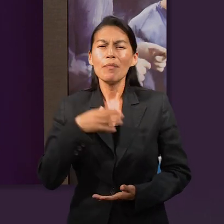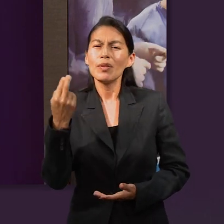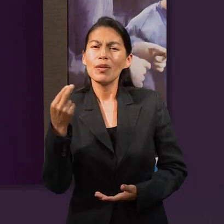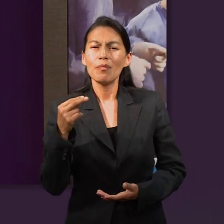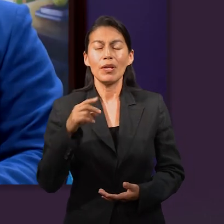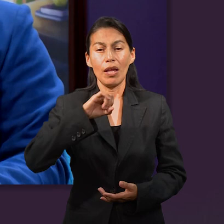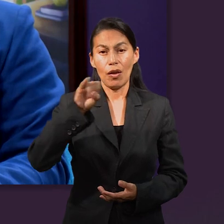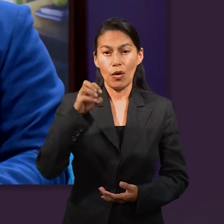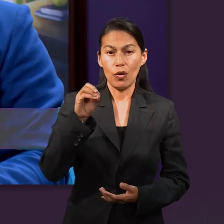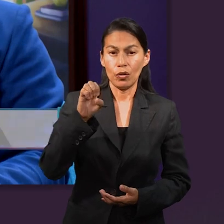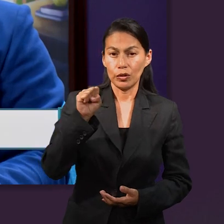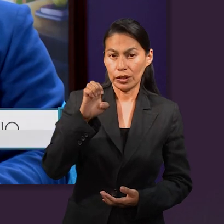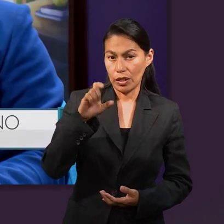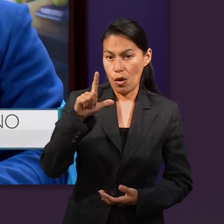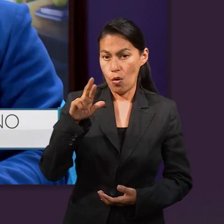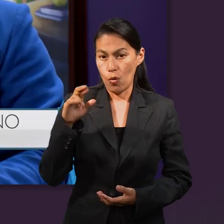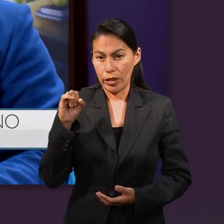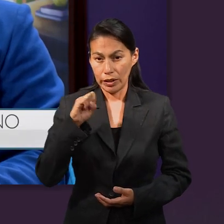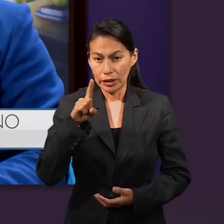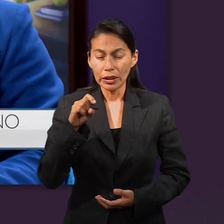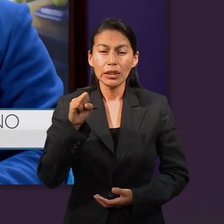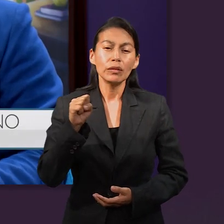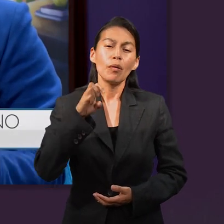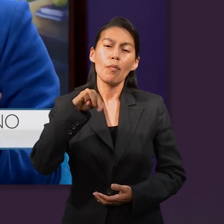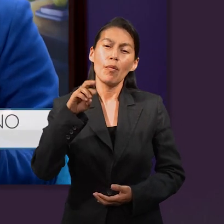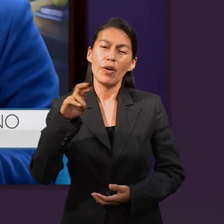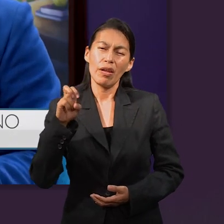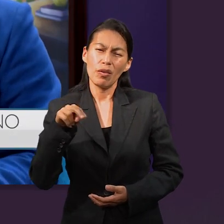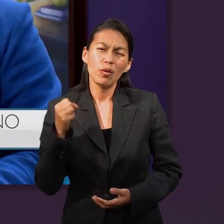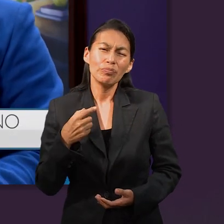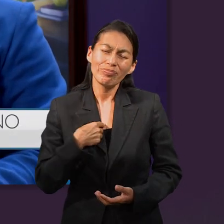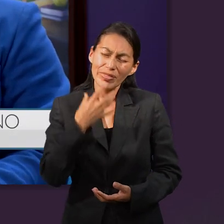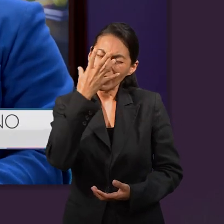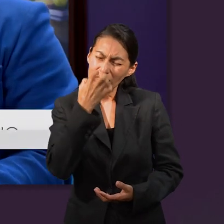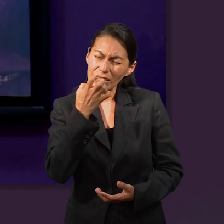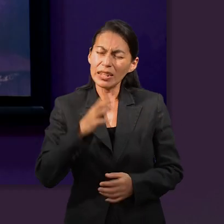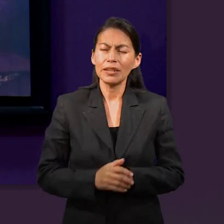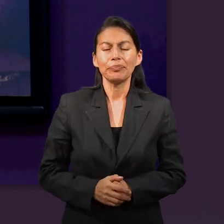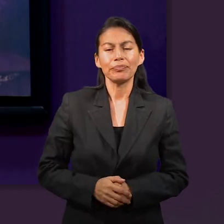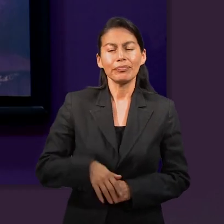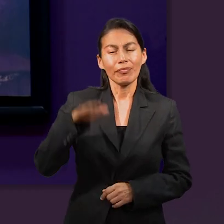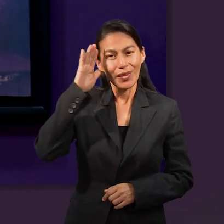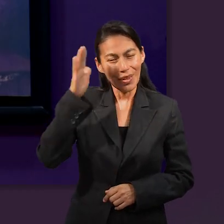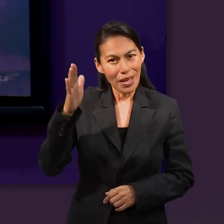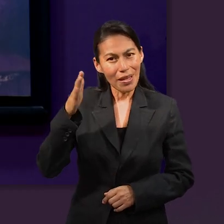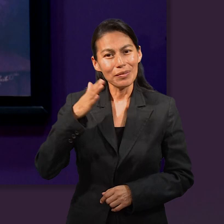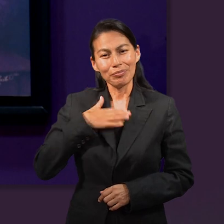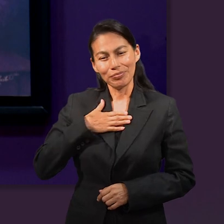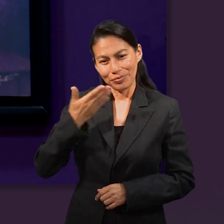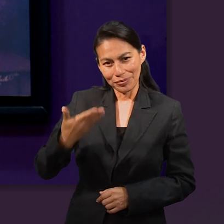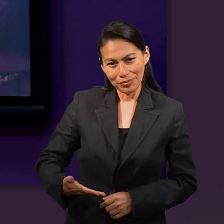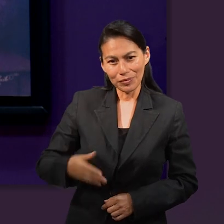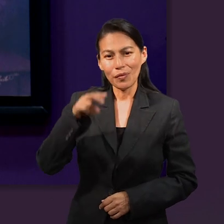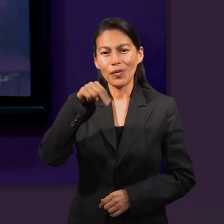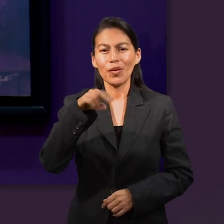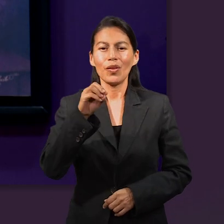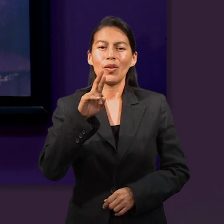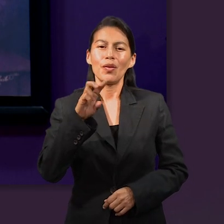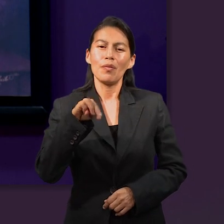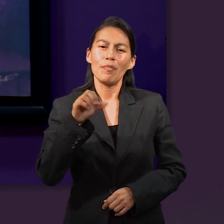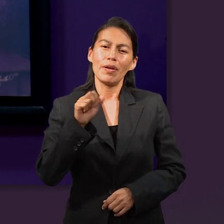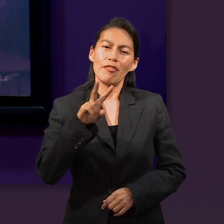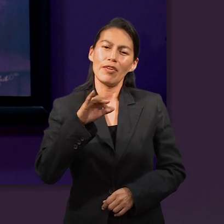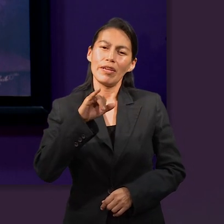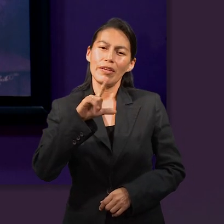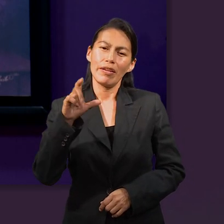Hola, mi nombre es José Luis Moreno García y yo lo que he sentido es tristeza. ¿Qué tal? Soy Norma Villegas y